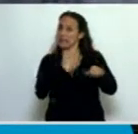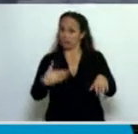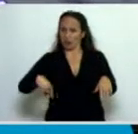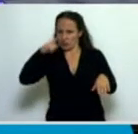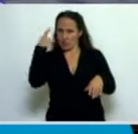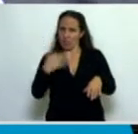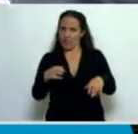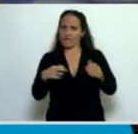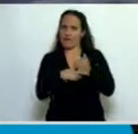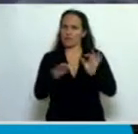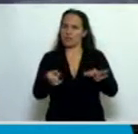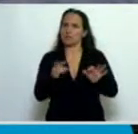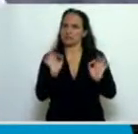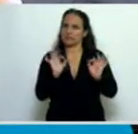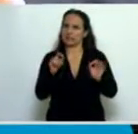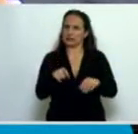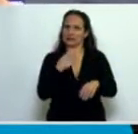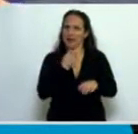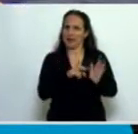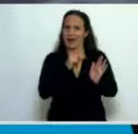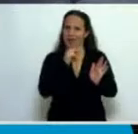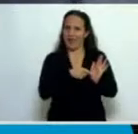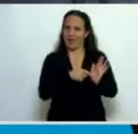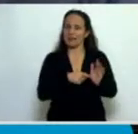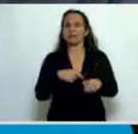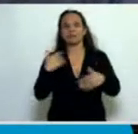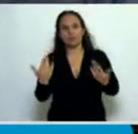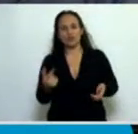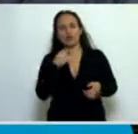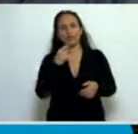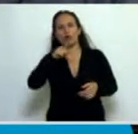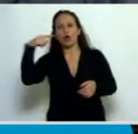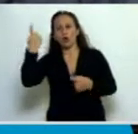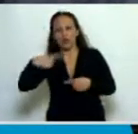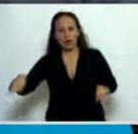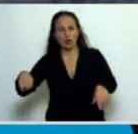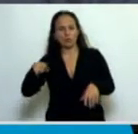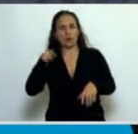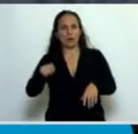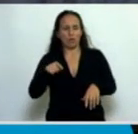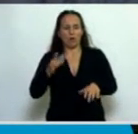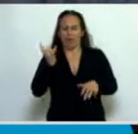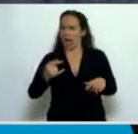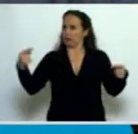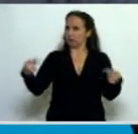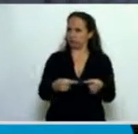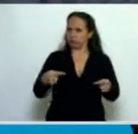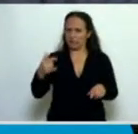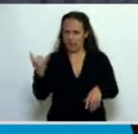Nacional esta sociedad. Y quiero detenerme entonces en otra cuestión llamativa, contradictoria, injustificada,